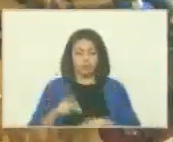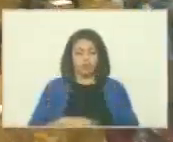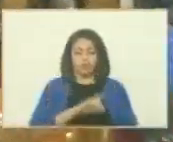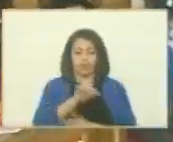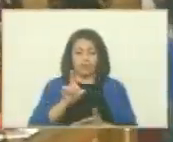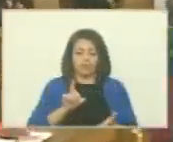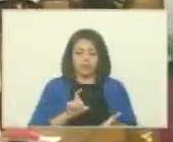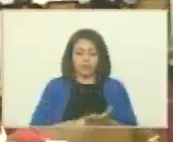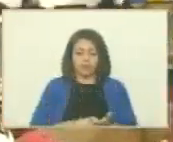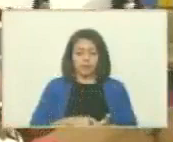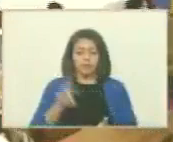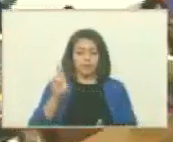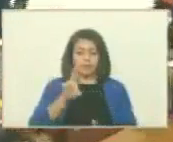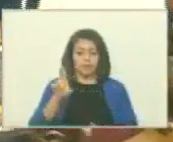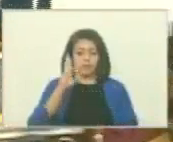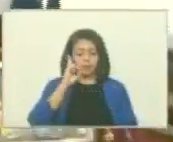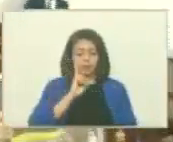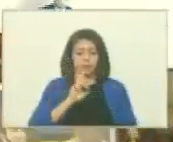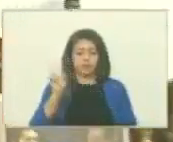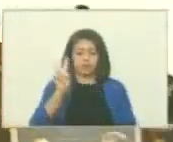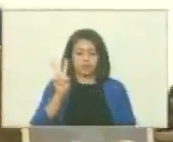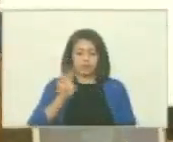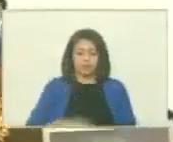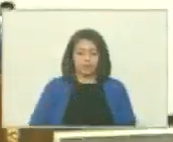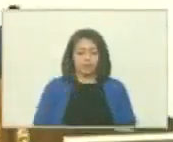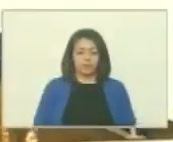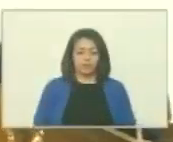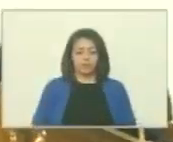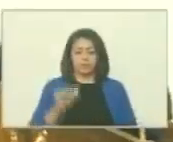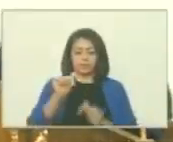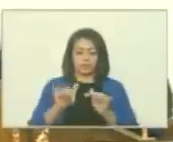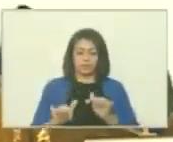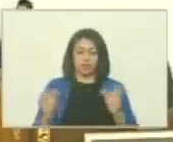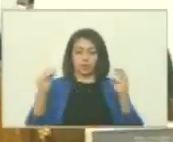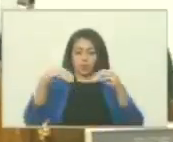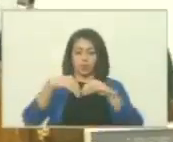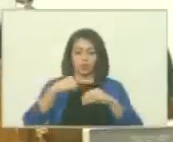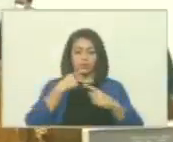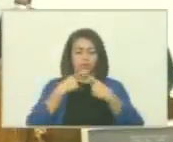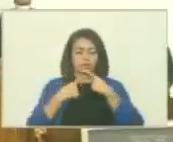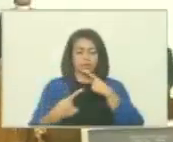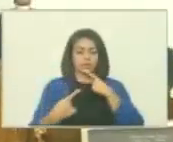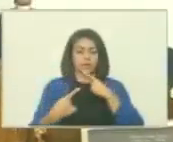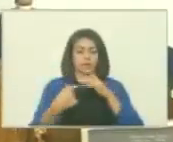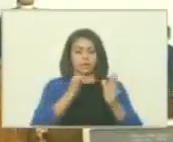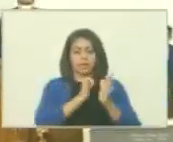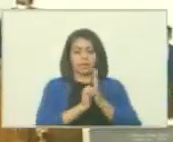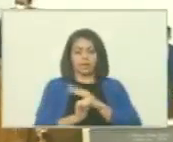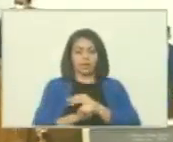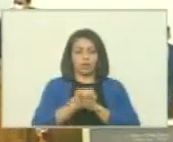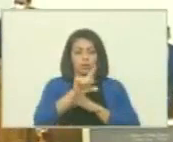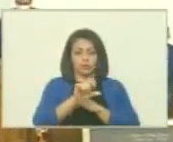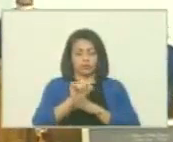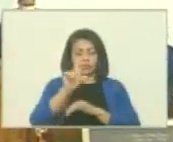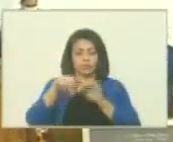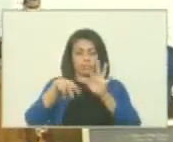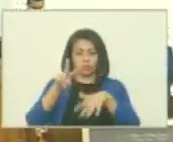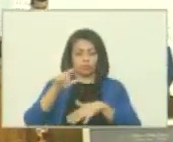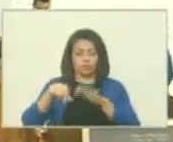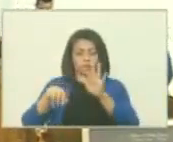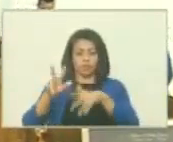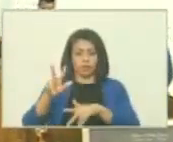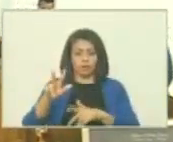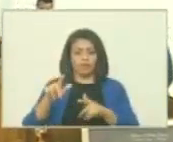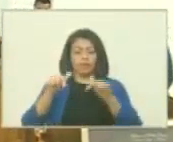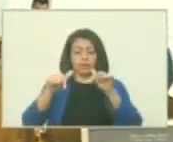General de la República Bolivariana de Venezuela en conformidad con el artículo 11, 12